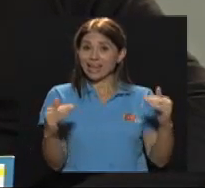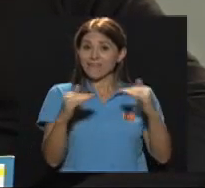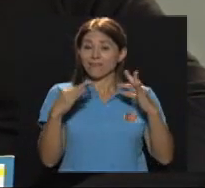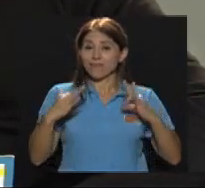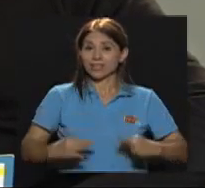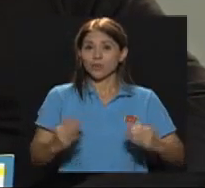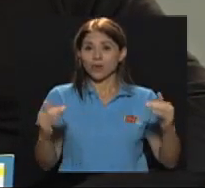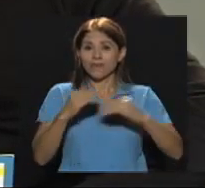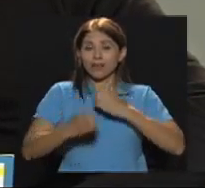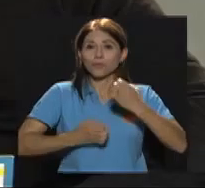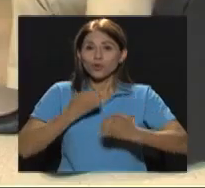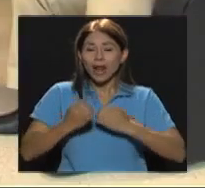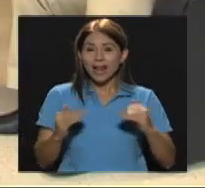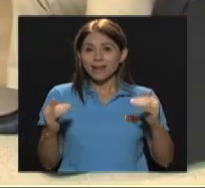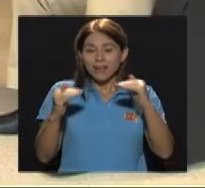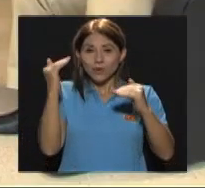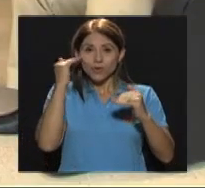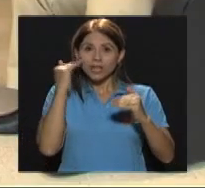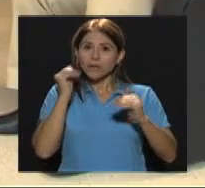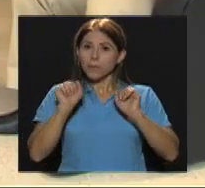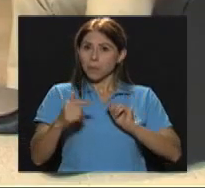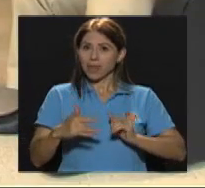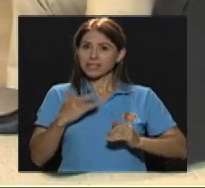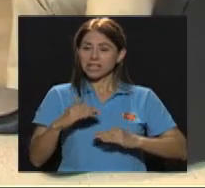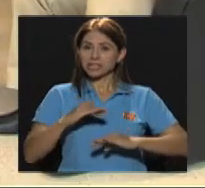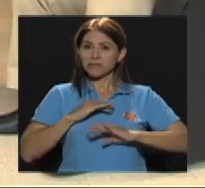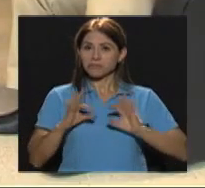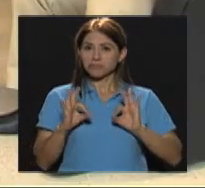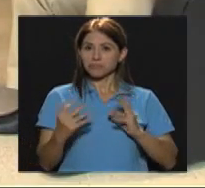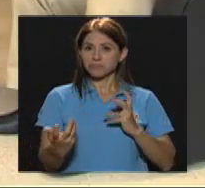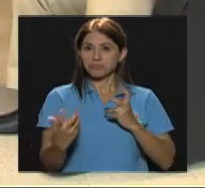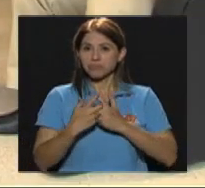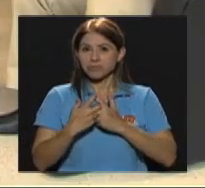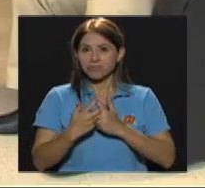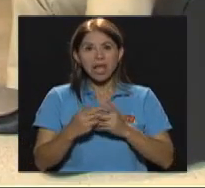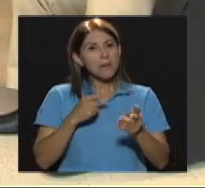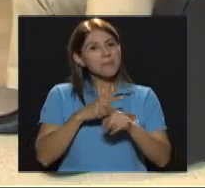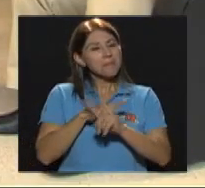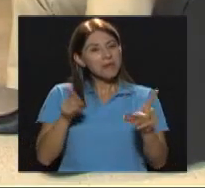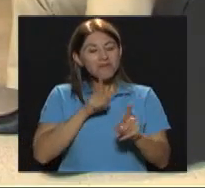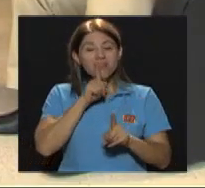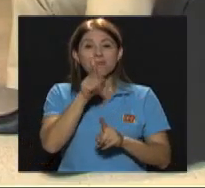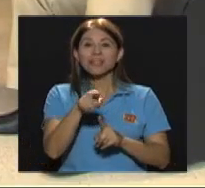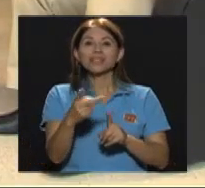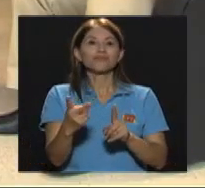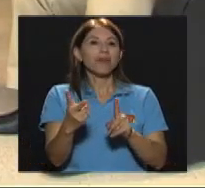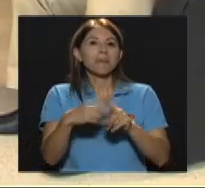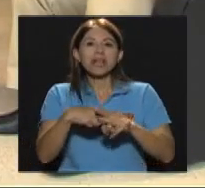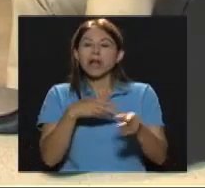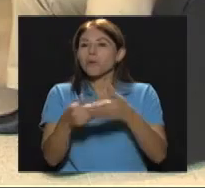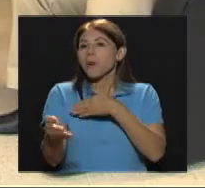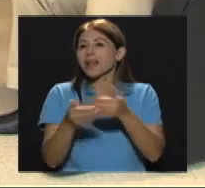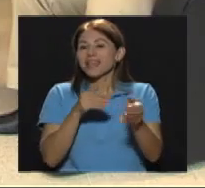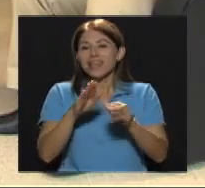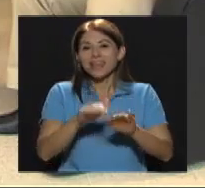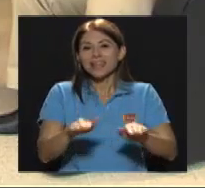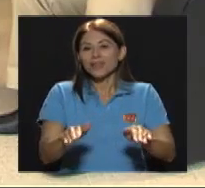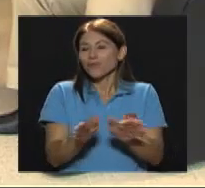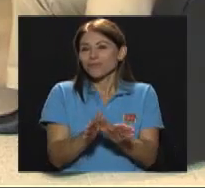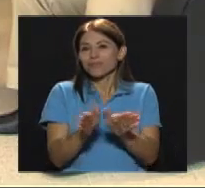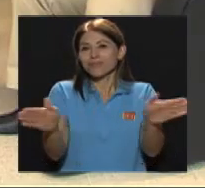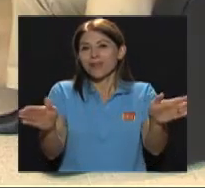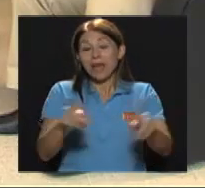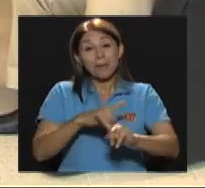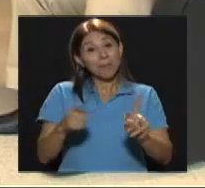físico O incluso Cognitivo Es un tema Que aplica Prácticamente Para cualquier niño Pero Por una cuestión De tiempo Y obviamente De